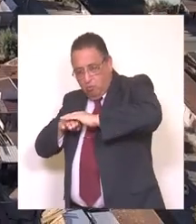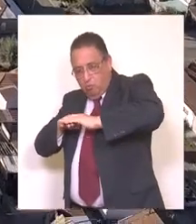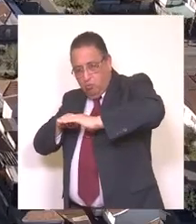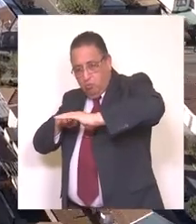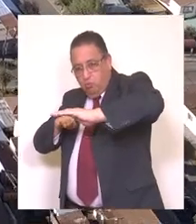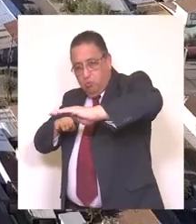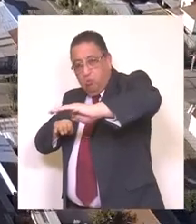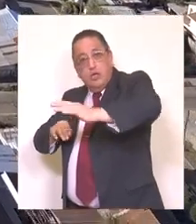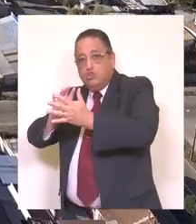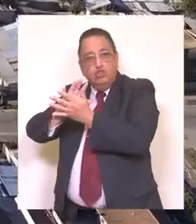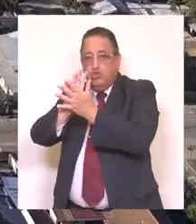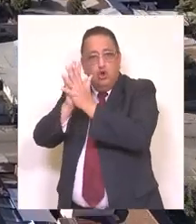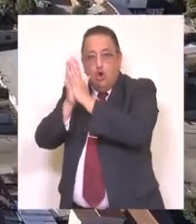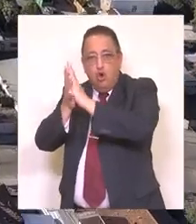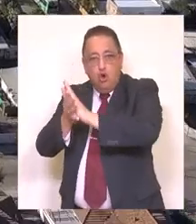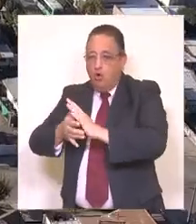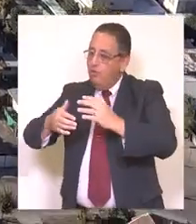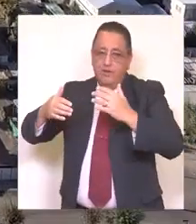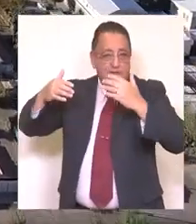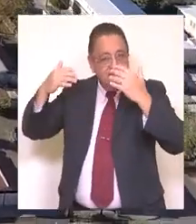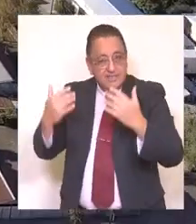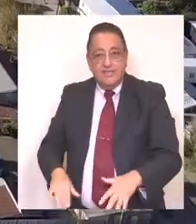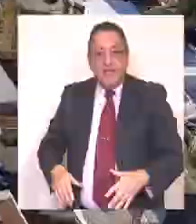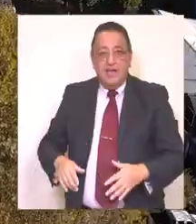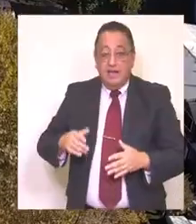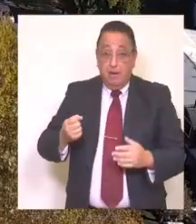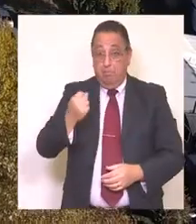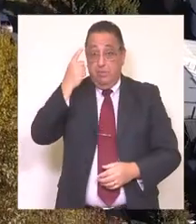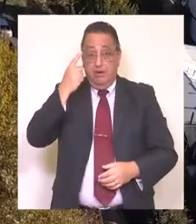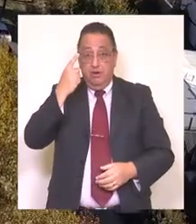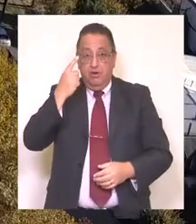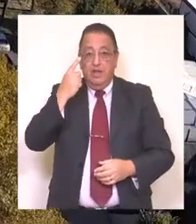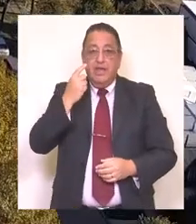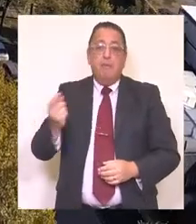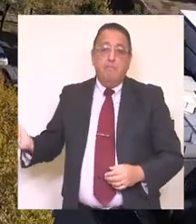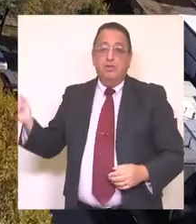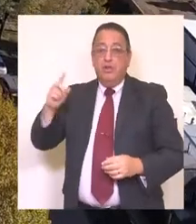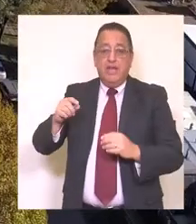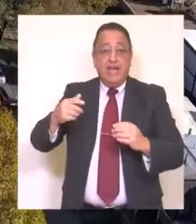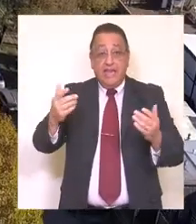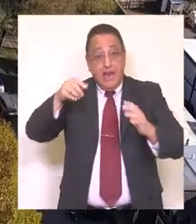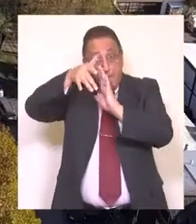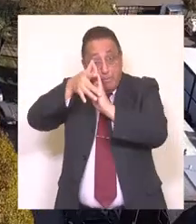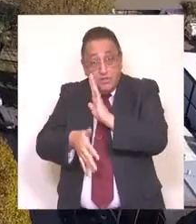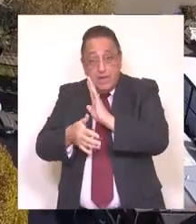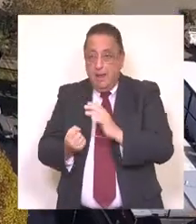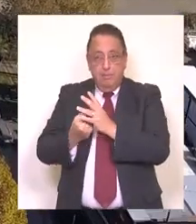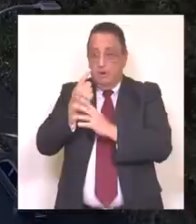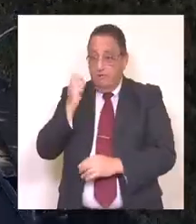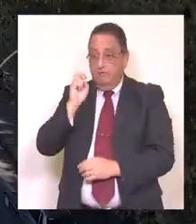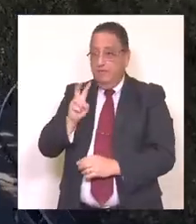total de esta avenida, avenida principal de nuestra comuna que da la bienvenida a quien